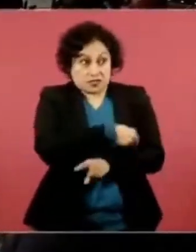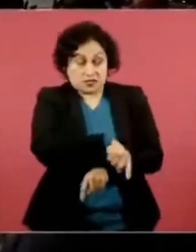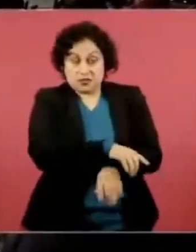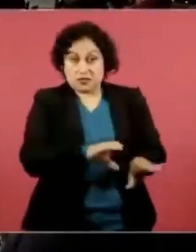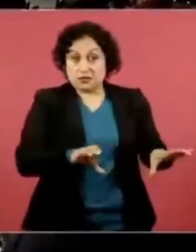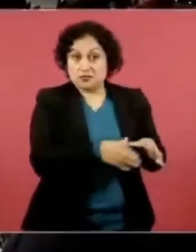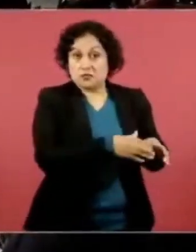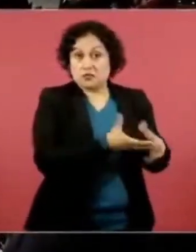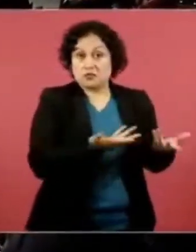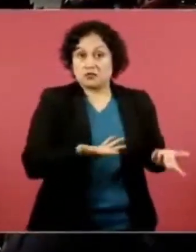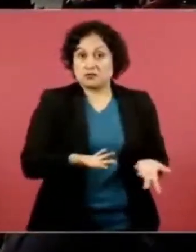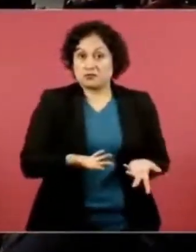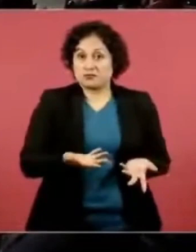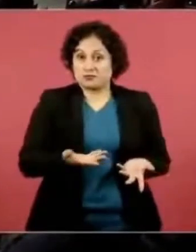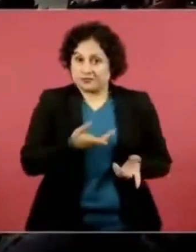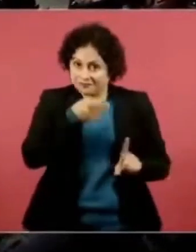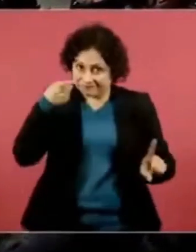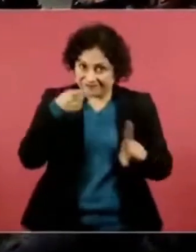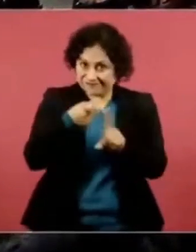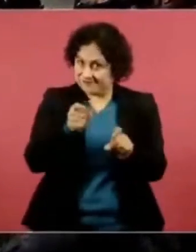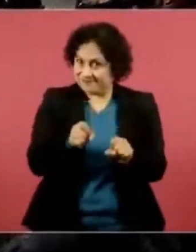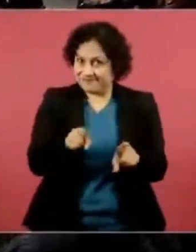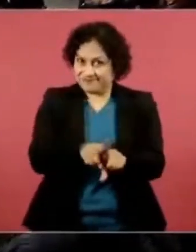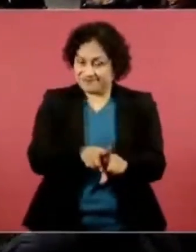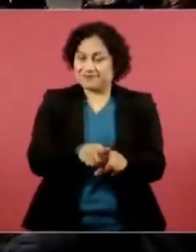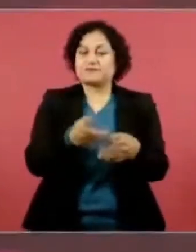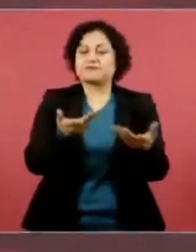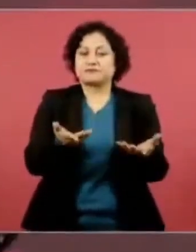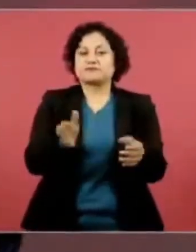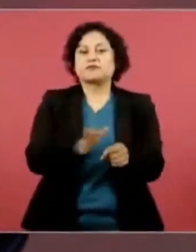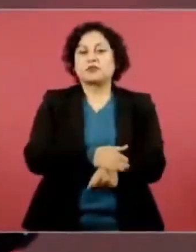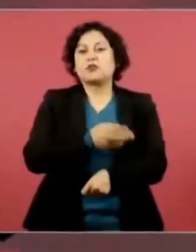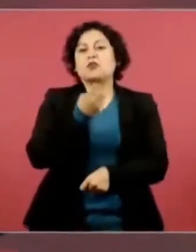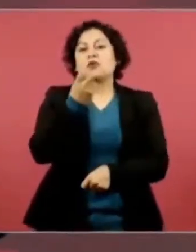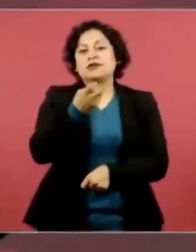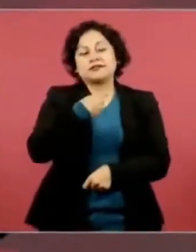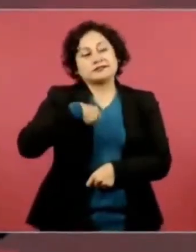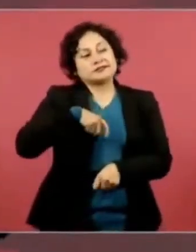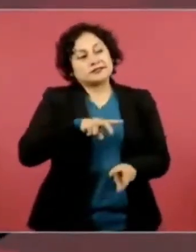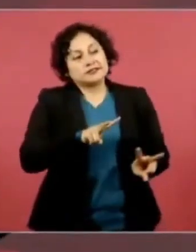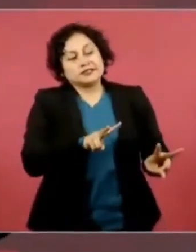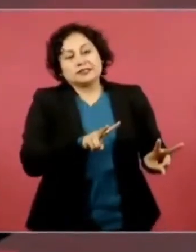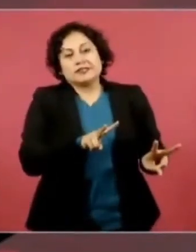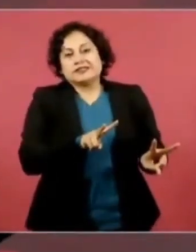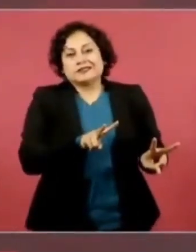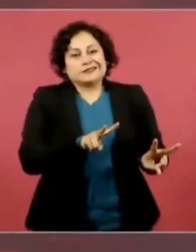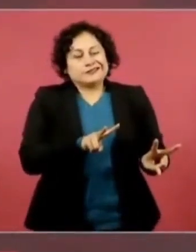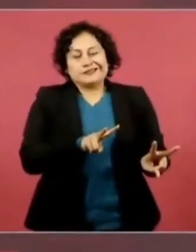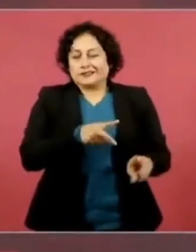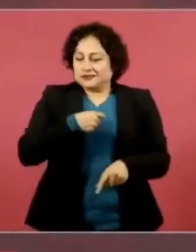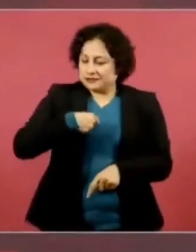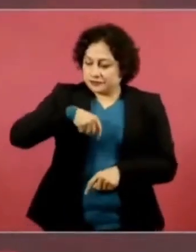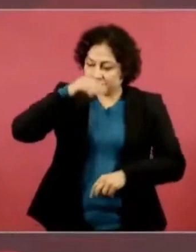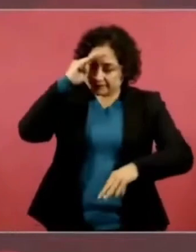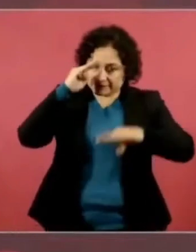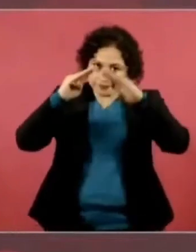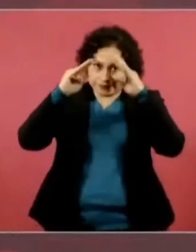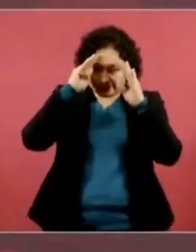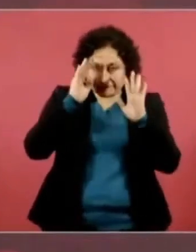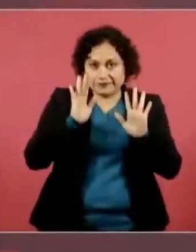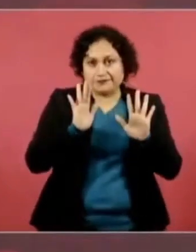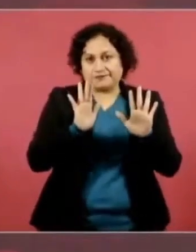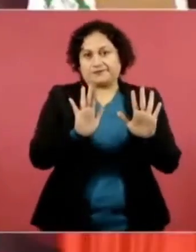Entonces, lo primero que hicimos fue, vamos, porque es una cuestión